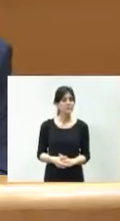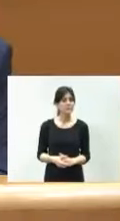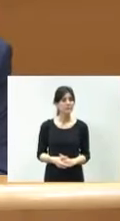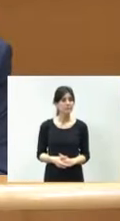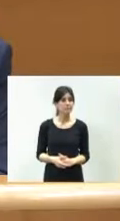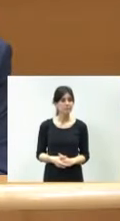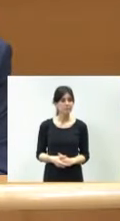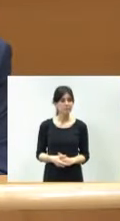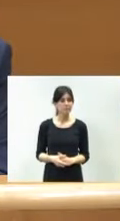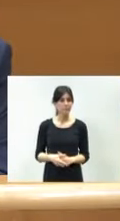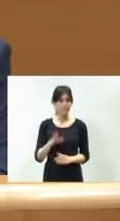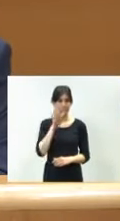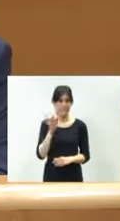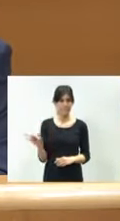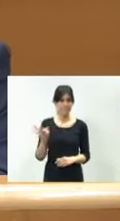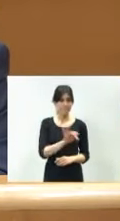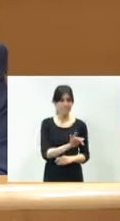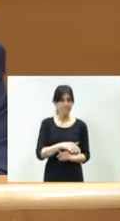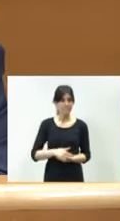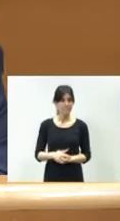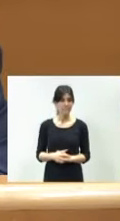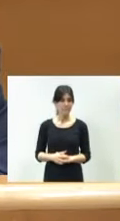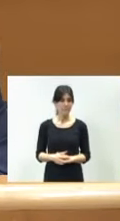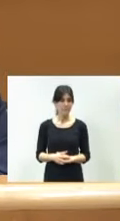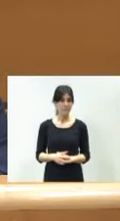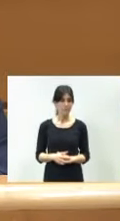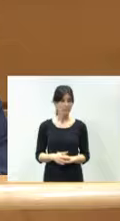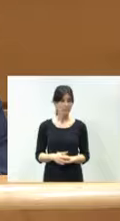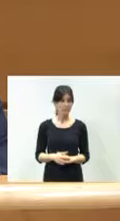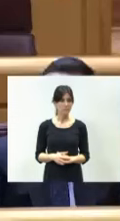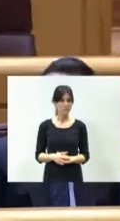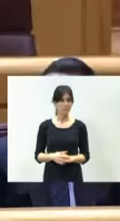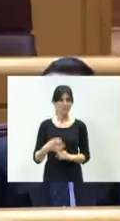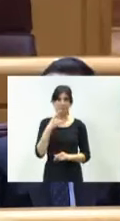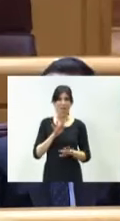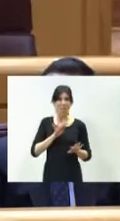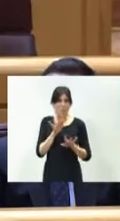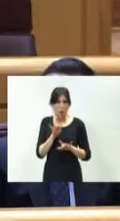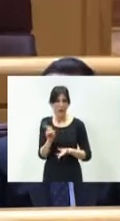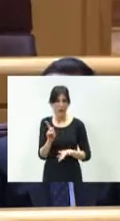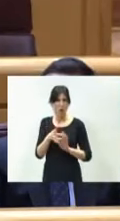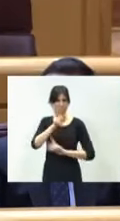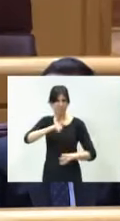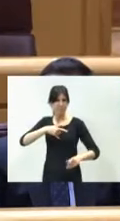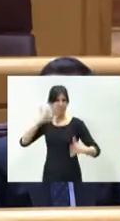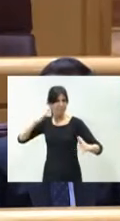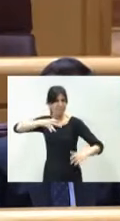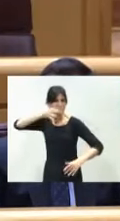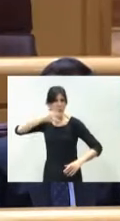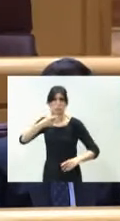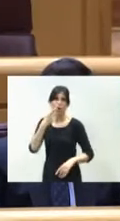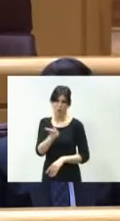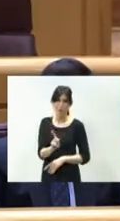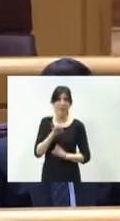Senador Lacalle, tiene la palabra. Señor ministro, demagogia no, populismo no, realidades de la